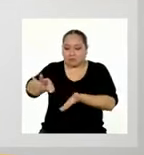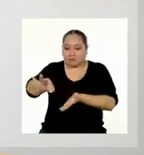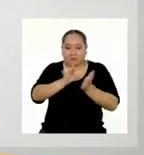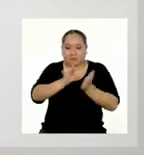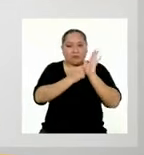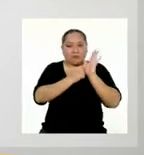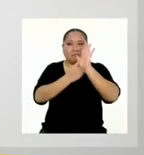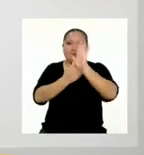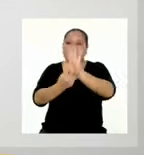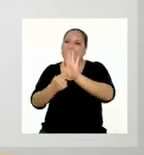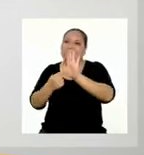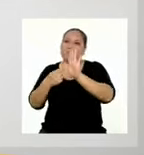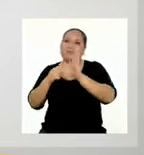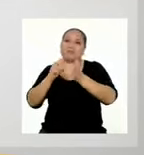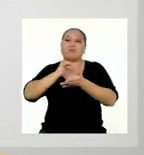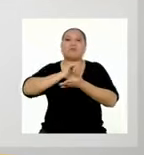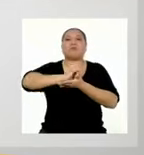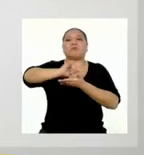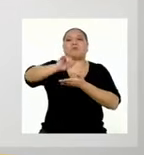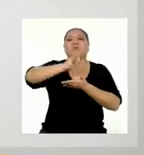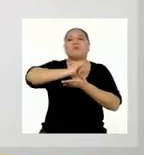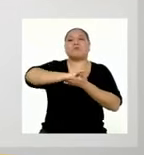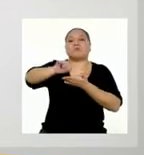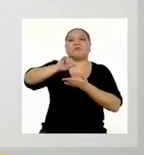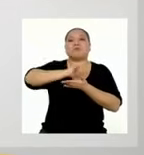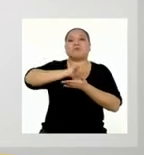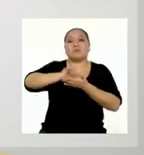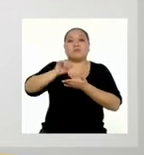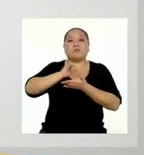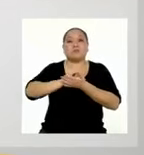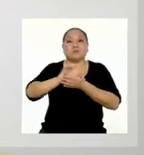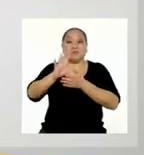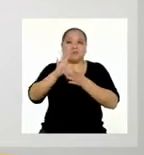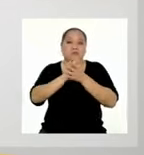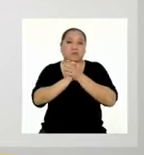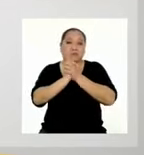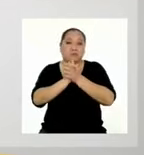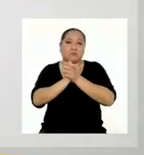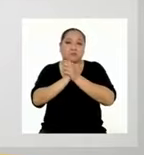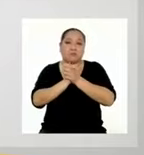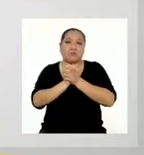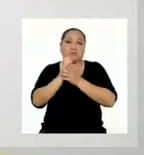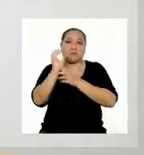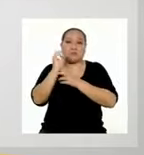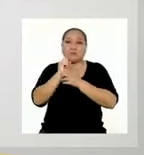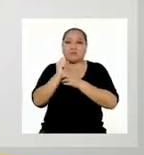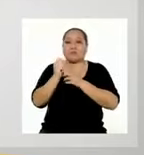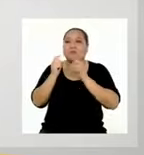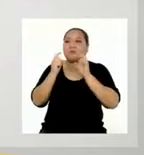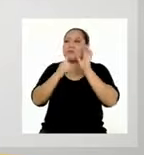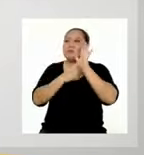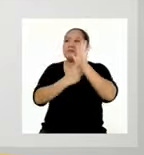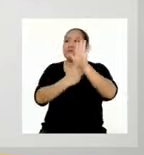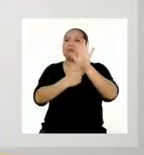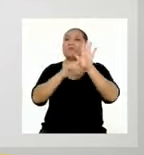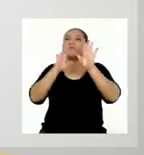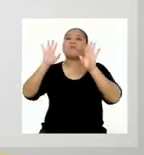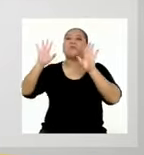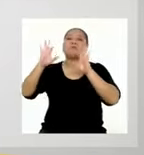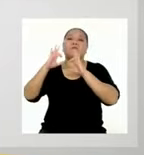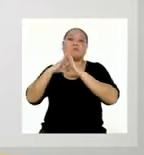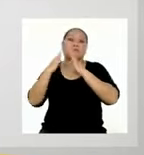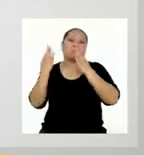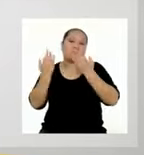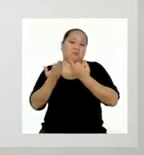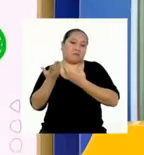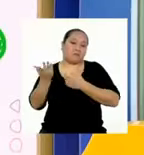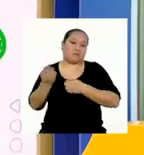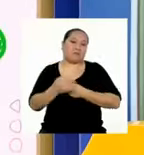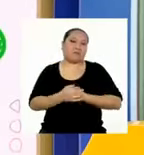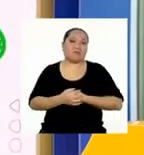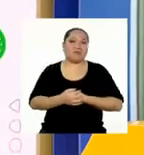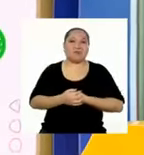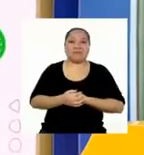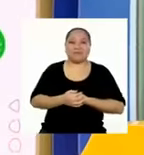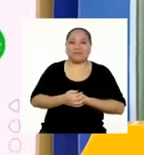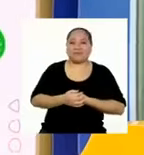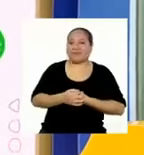compartir la información por mensaje de texto a sus amigos o hacerla visible en sus hogares para sus familias.